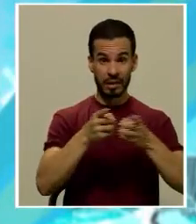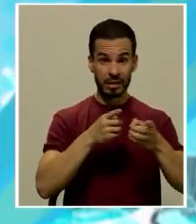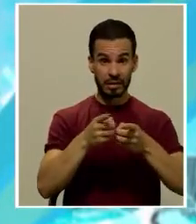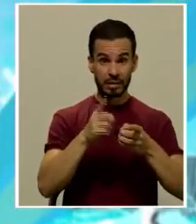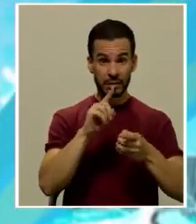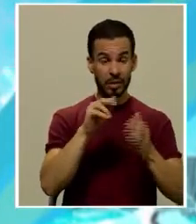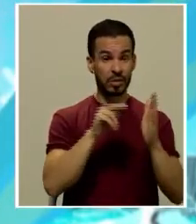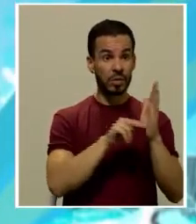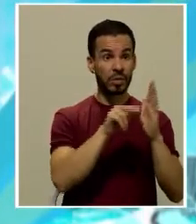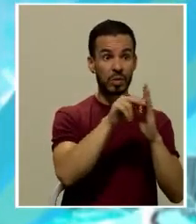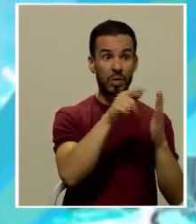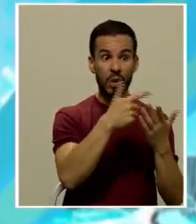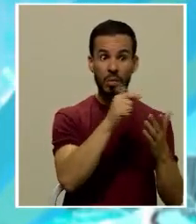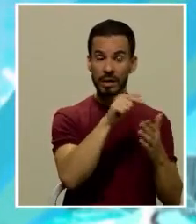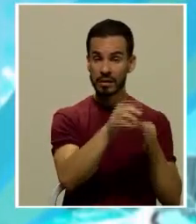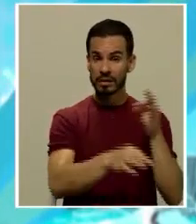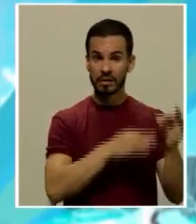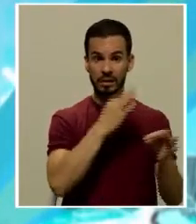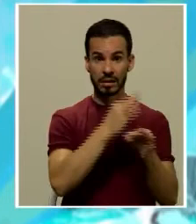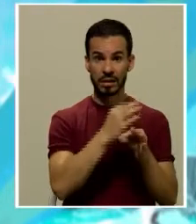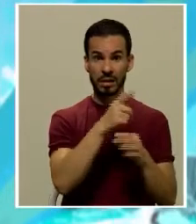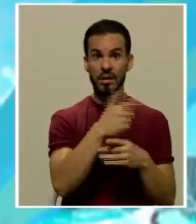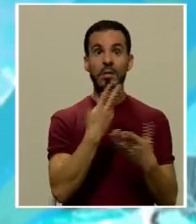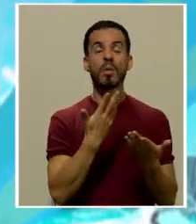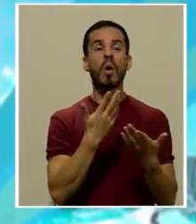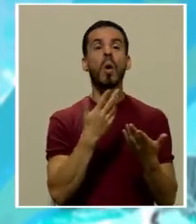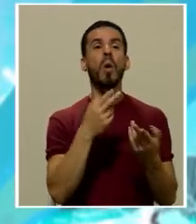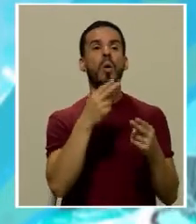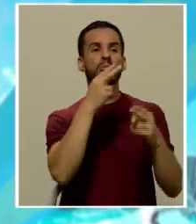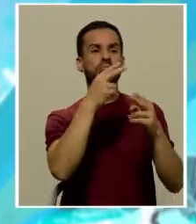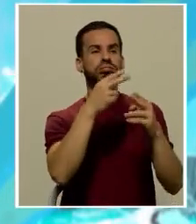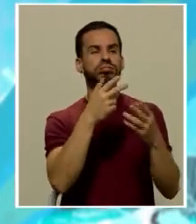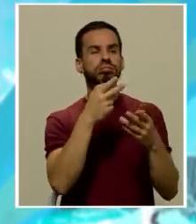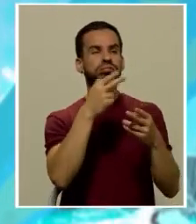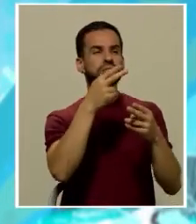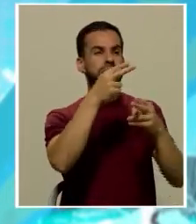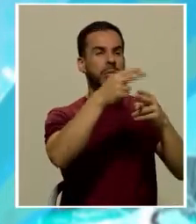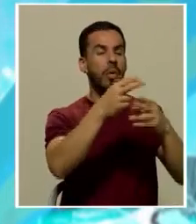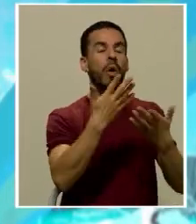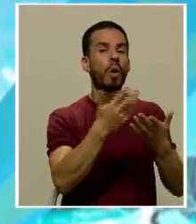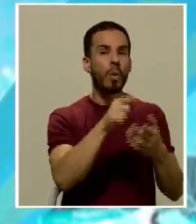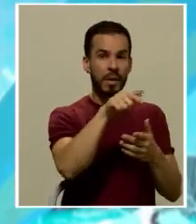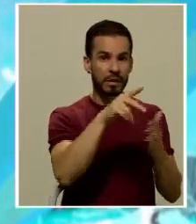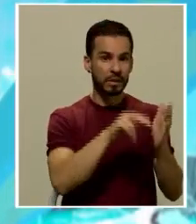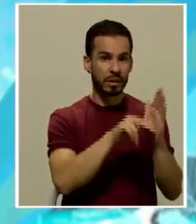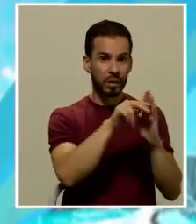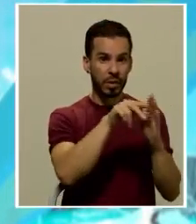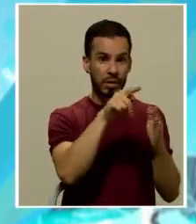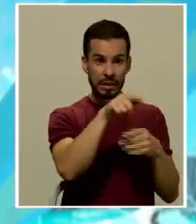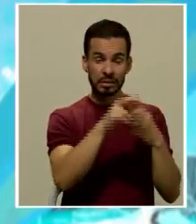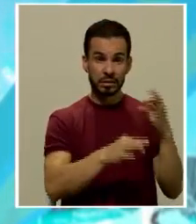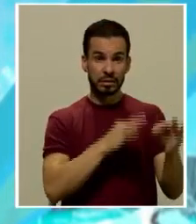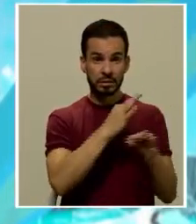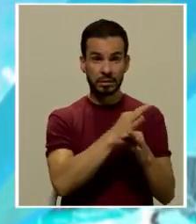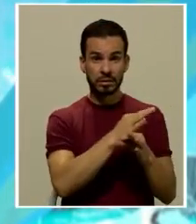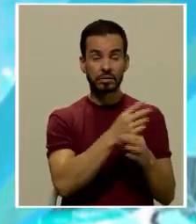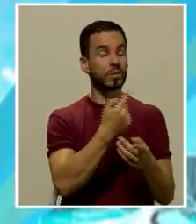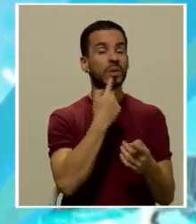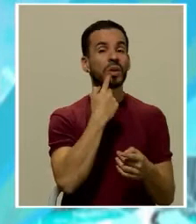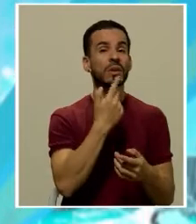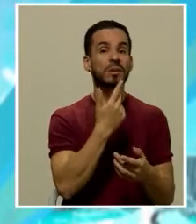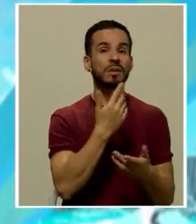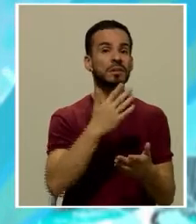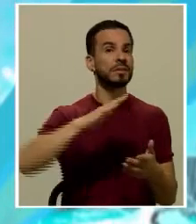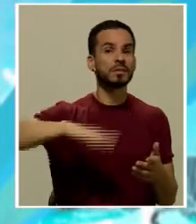norma de tal naturaleza o la enunciación digámoslo más precisamente de una norma de tal naturaleza no